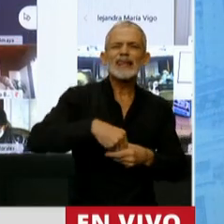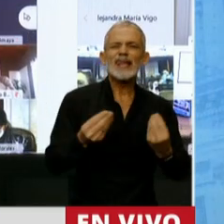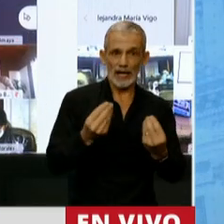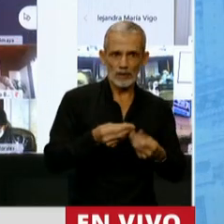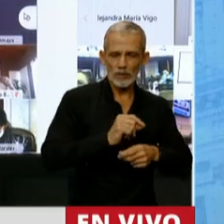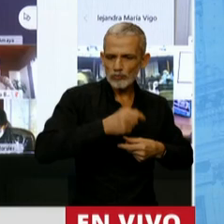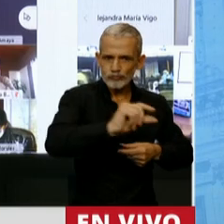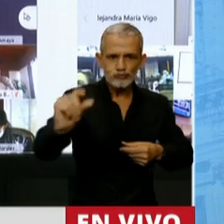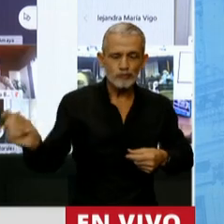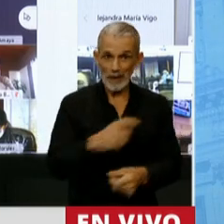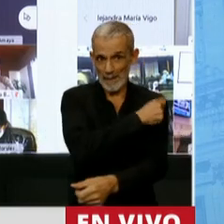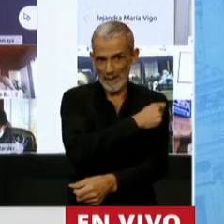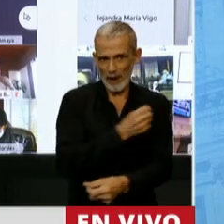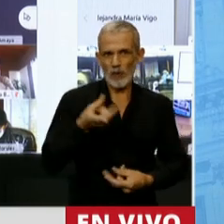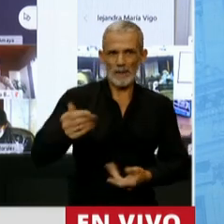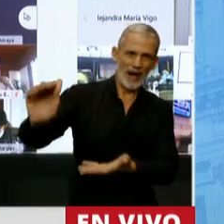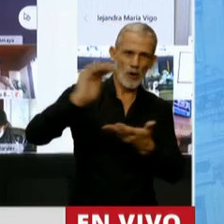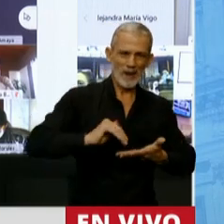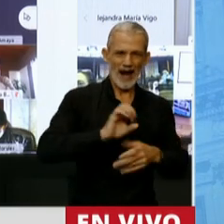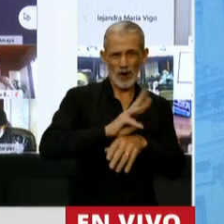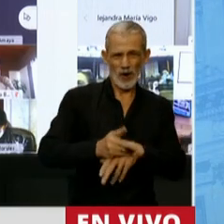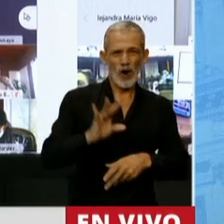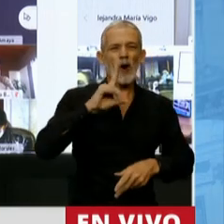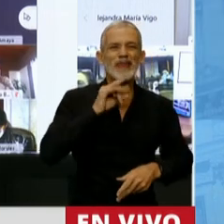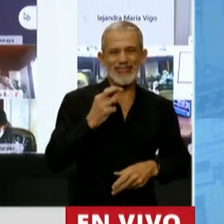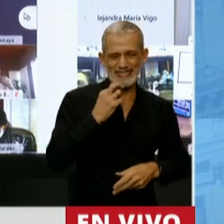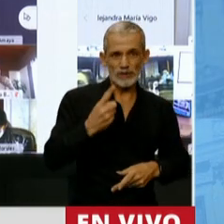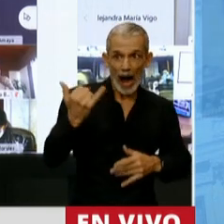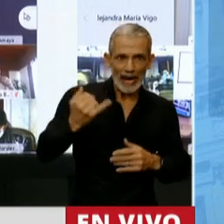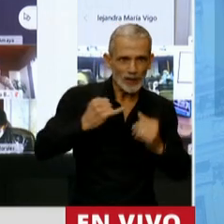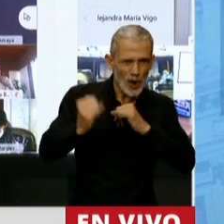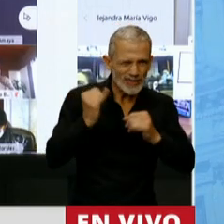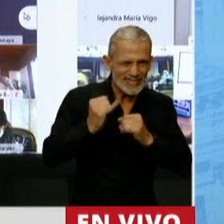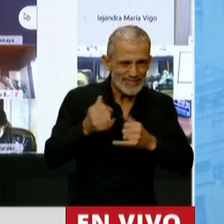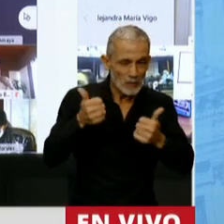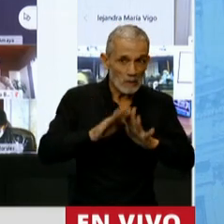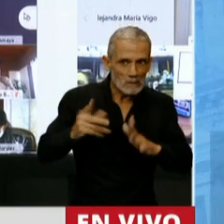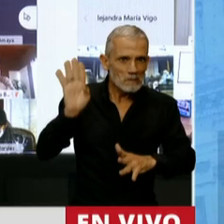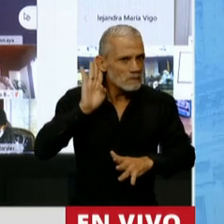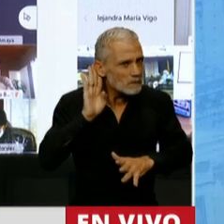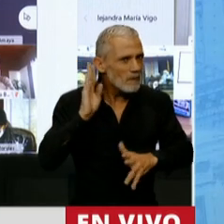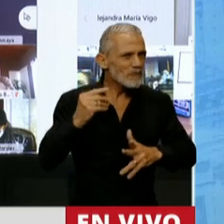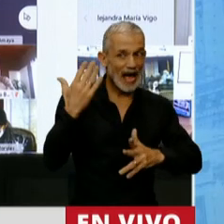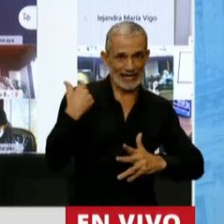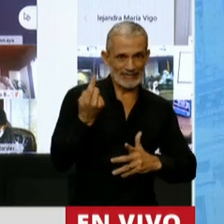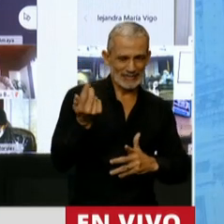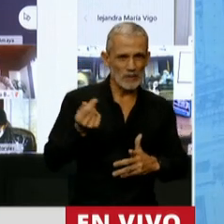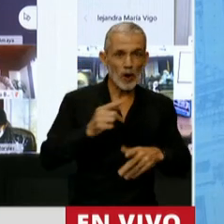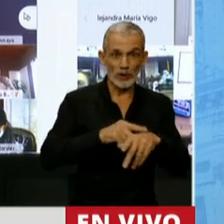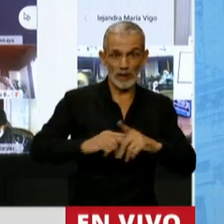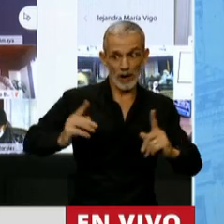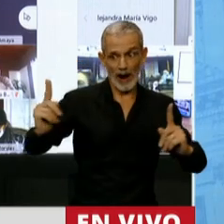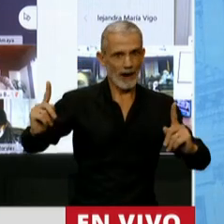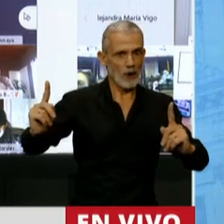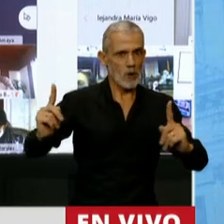el financiamiento de la vacuna contra el COVID-19. Tenemos noticias alentadoras, escuchamos en estos días que los tiempos